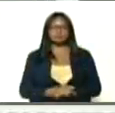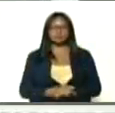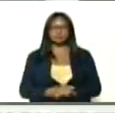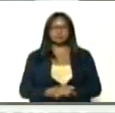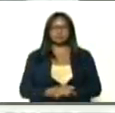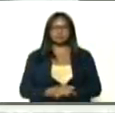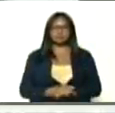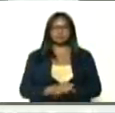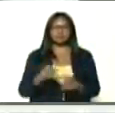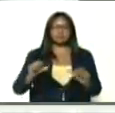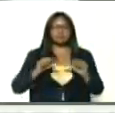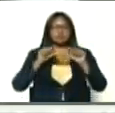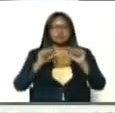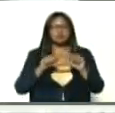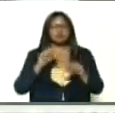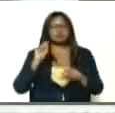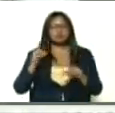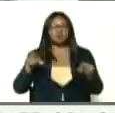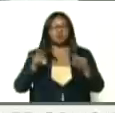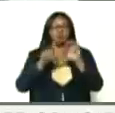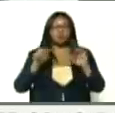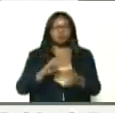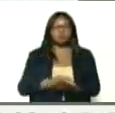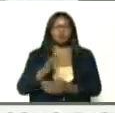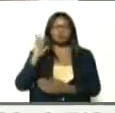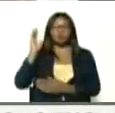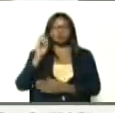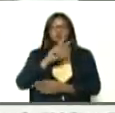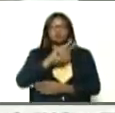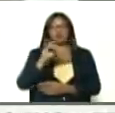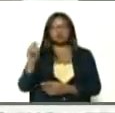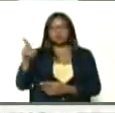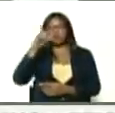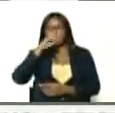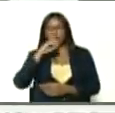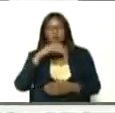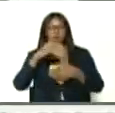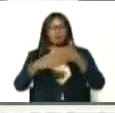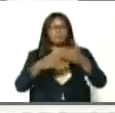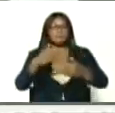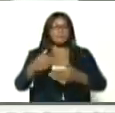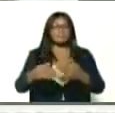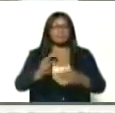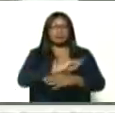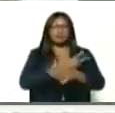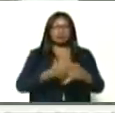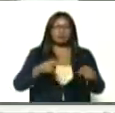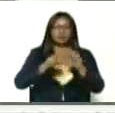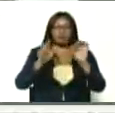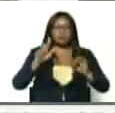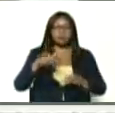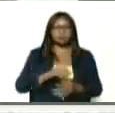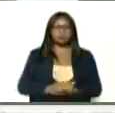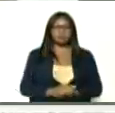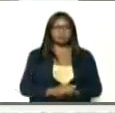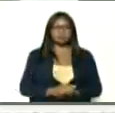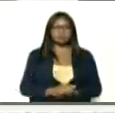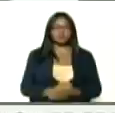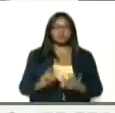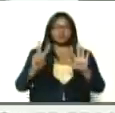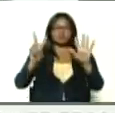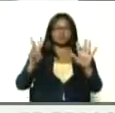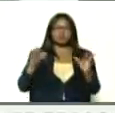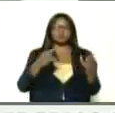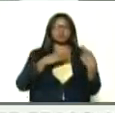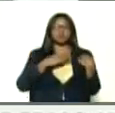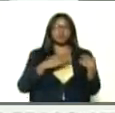avance, en esa dirección, en el Congreso Bicentenario, Presidente, bueno, vamos avanzando, con mucha fuerza, con las siete tareas, que usted